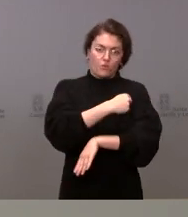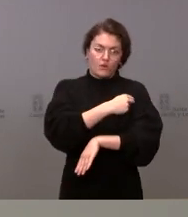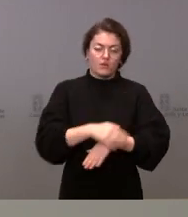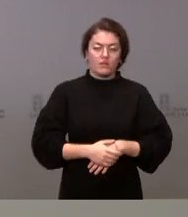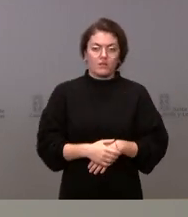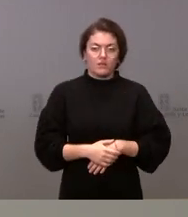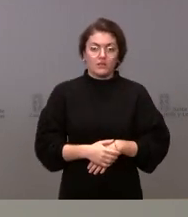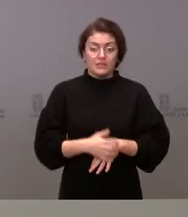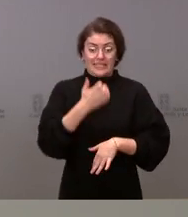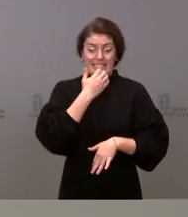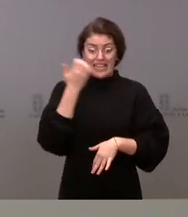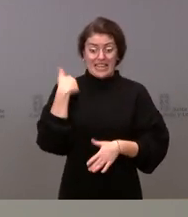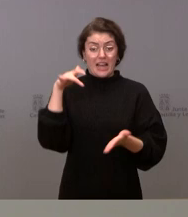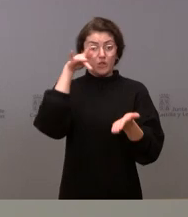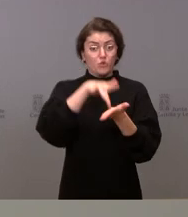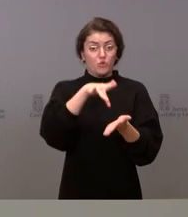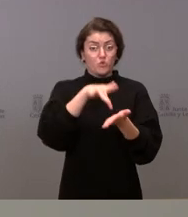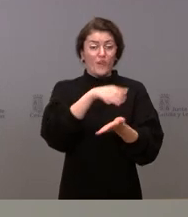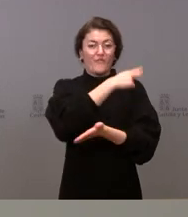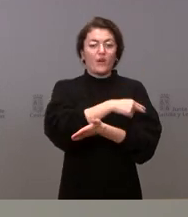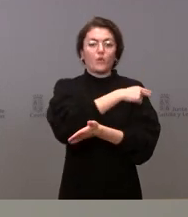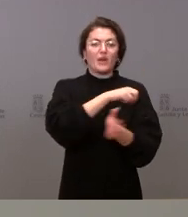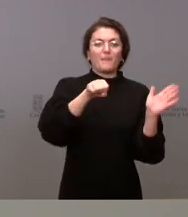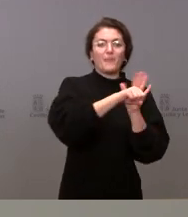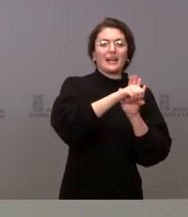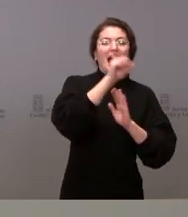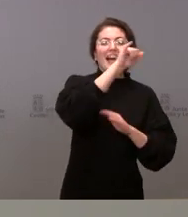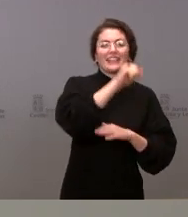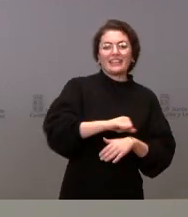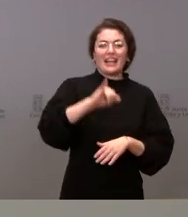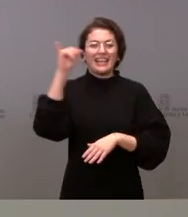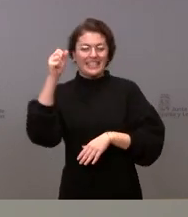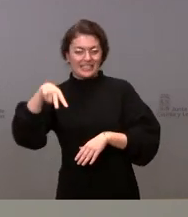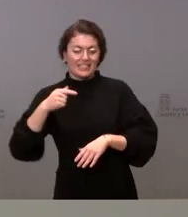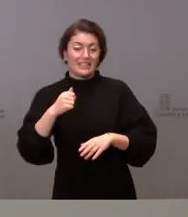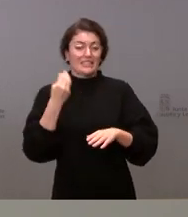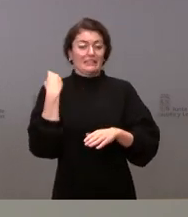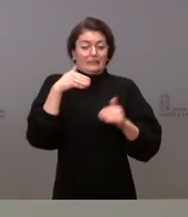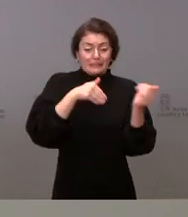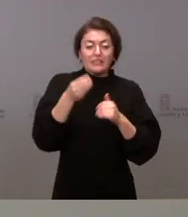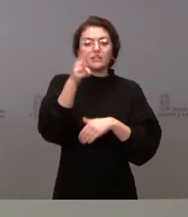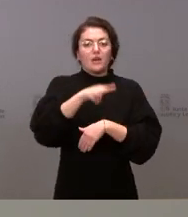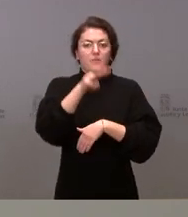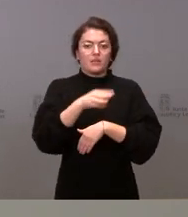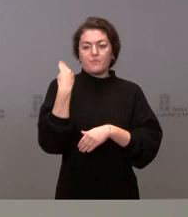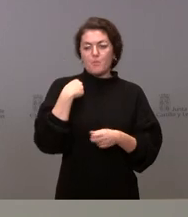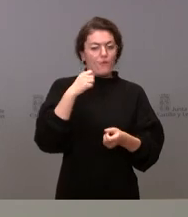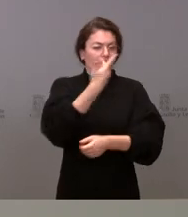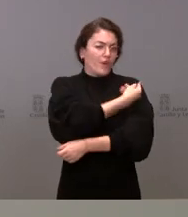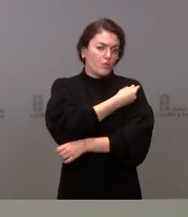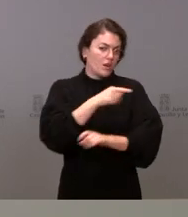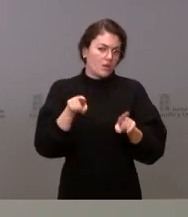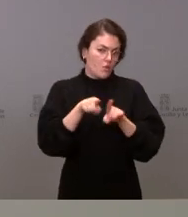En caso de haber sido vacunados con AstraZeneca y Janssen, será a los tres meses, también con vacuna ARN mensajero.